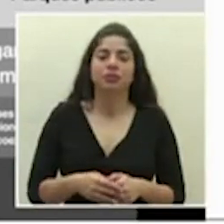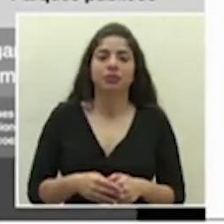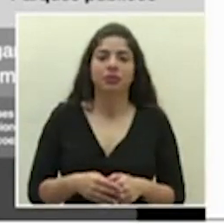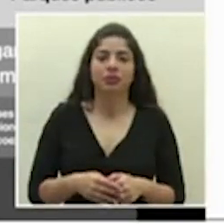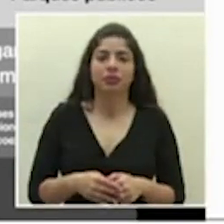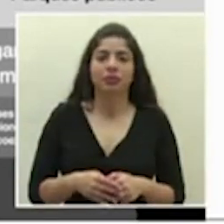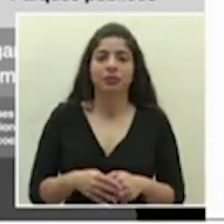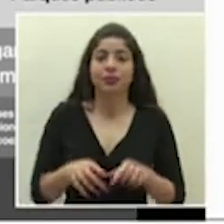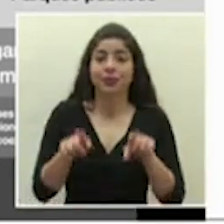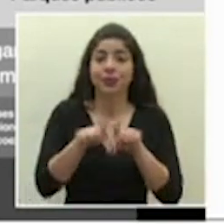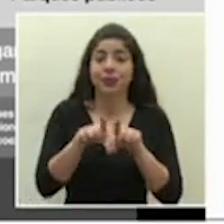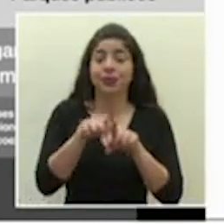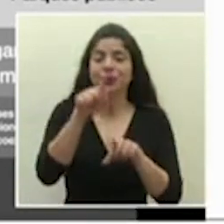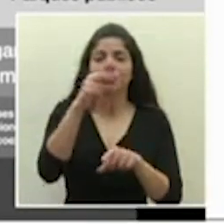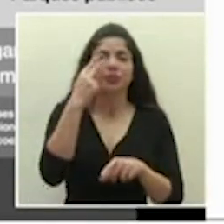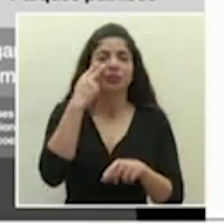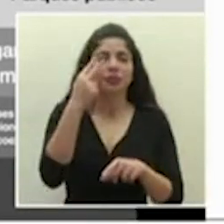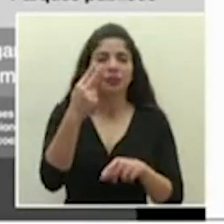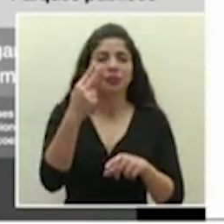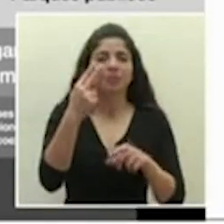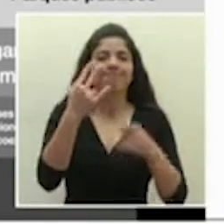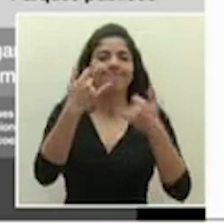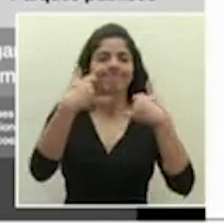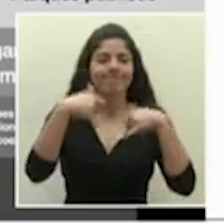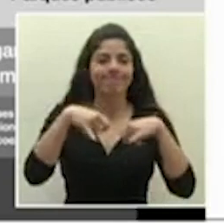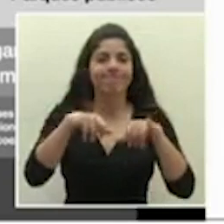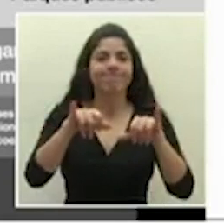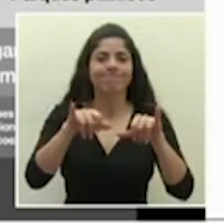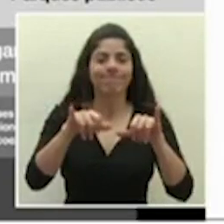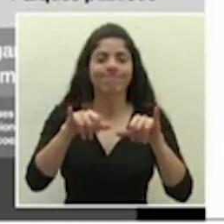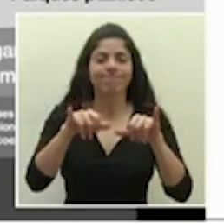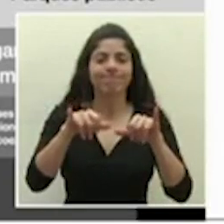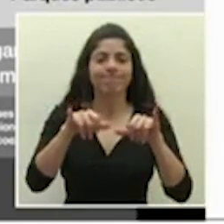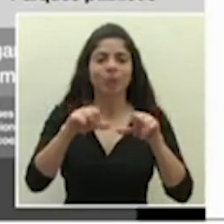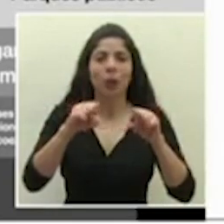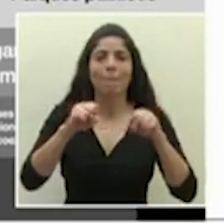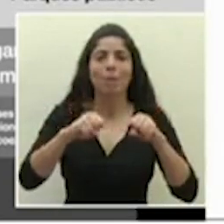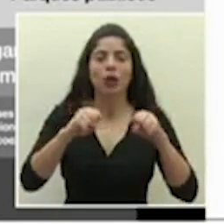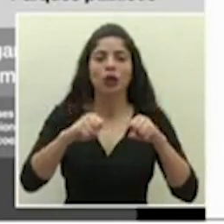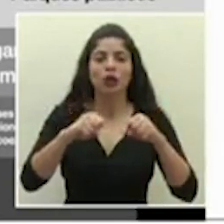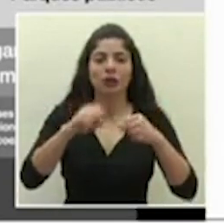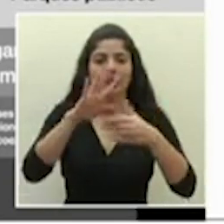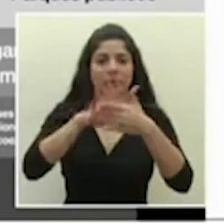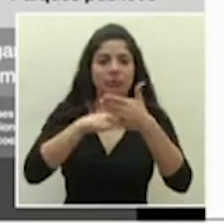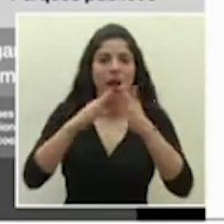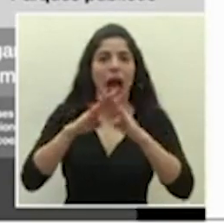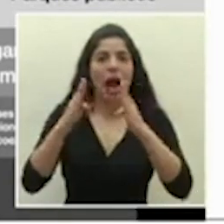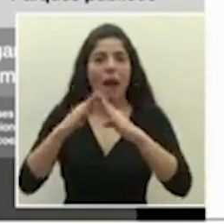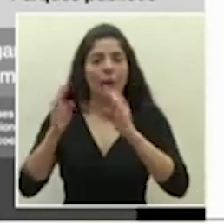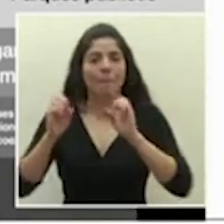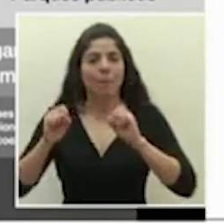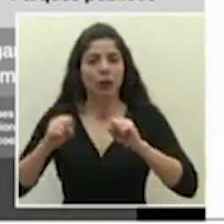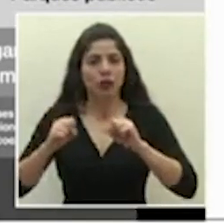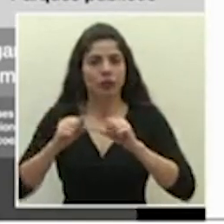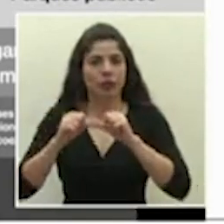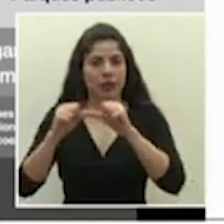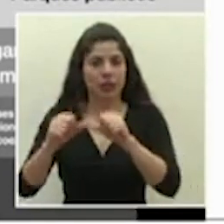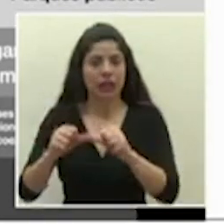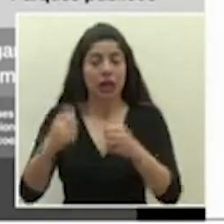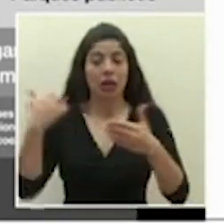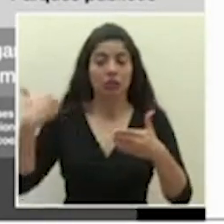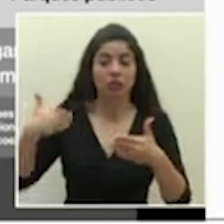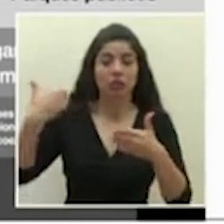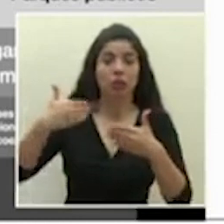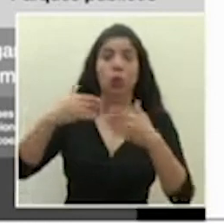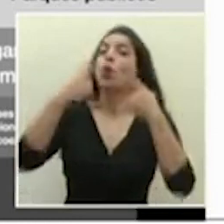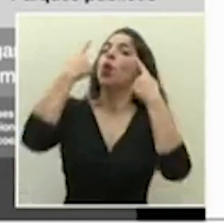También, ustedes ven ahí que seguimos en realidad con el posible cronograma de apertura. Lo que hemos logrado hasta ahora, ustedes